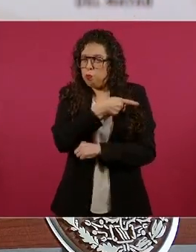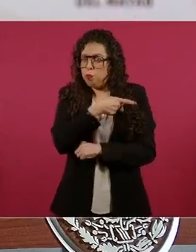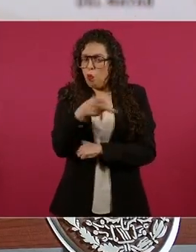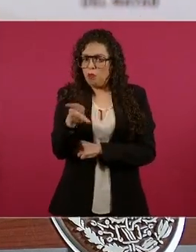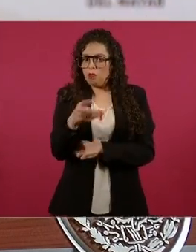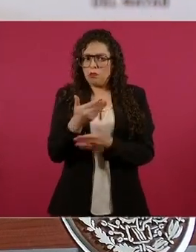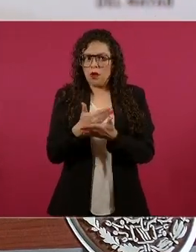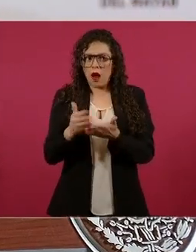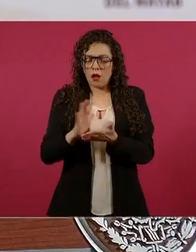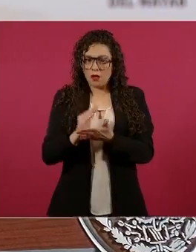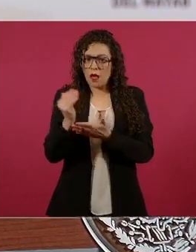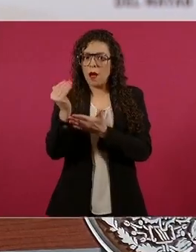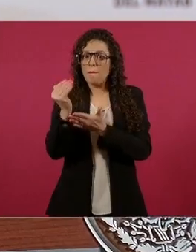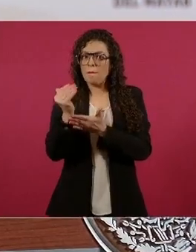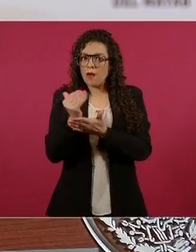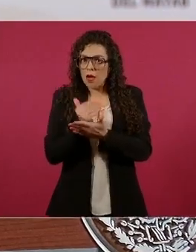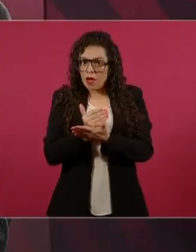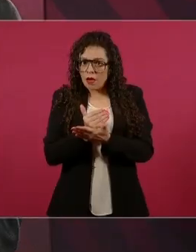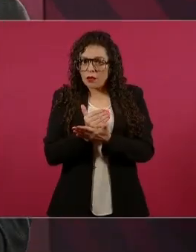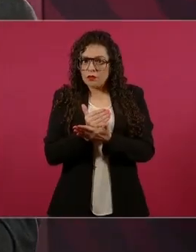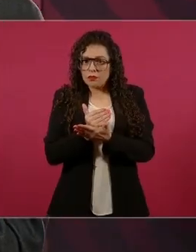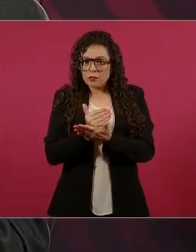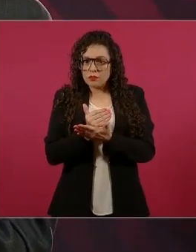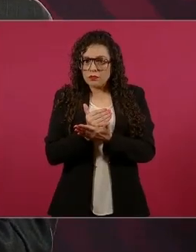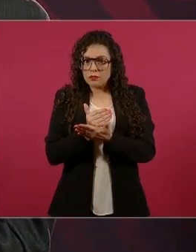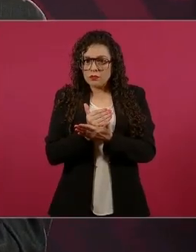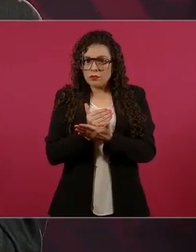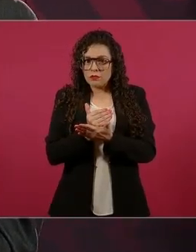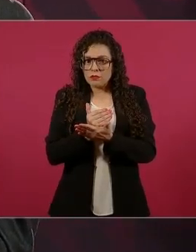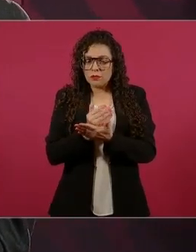visto en 30 años,